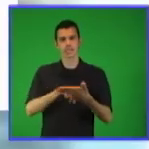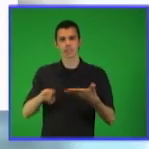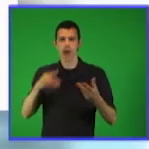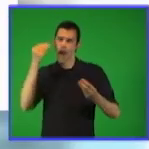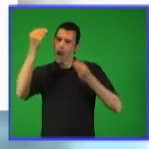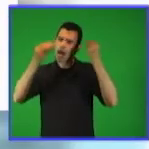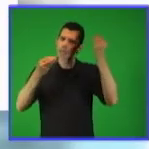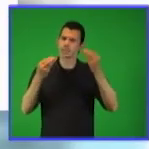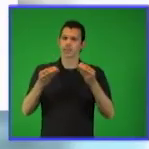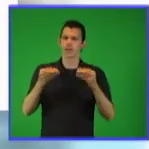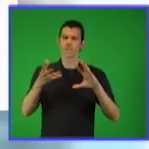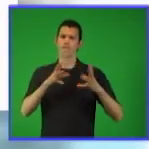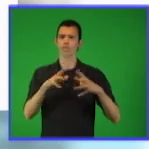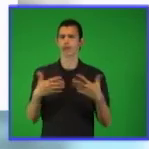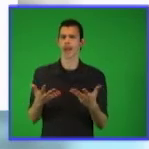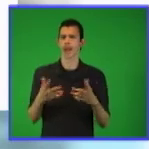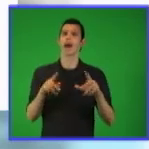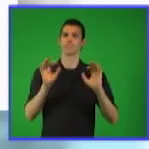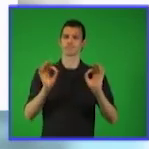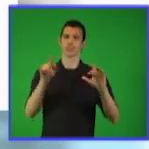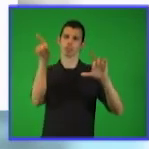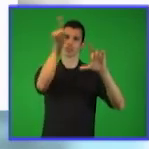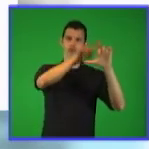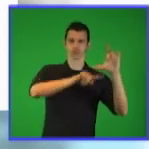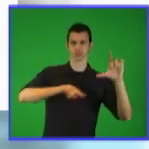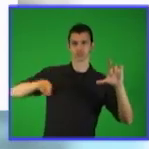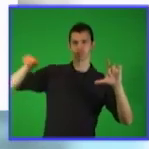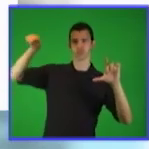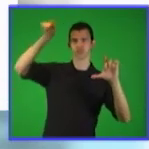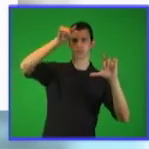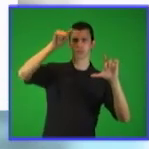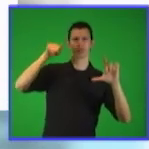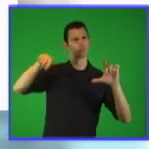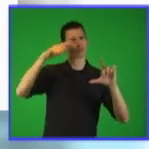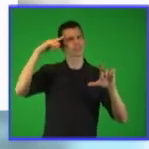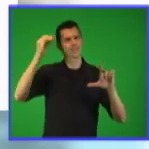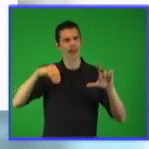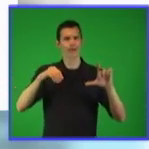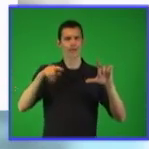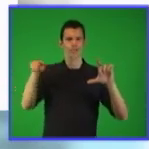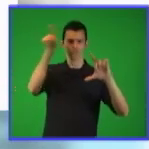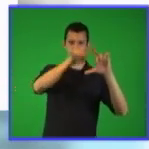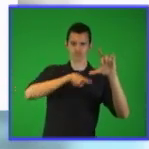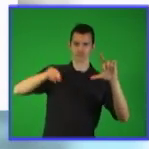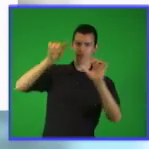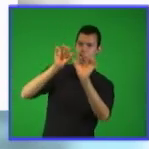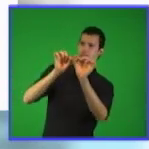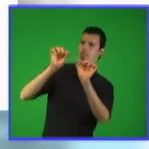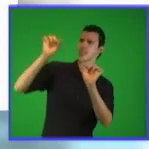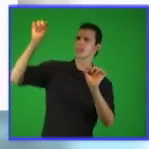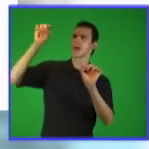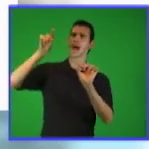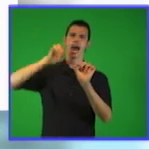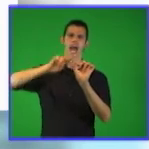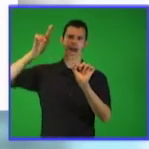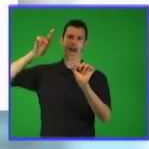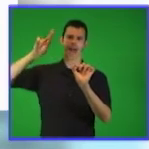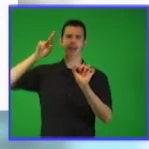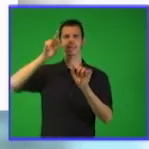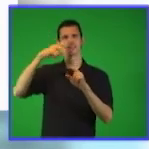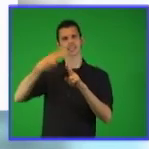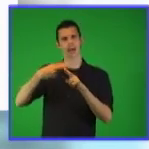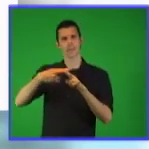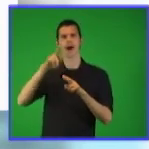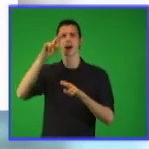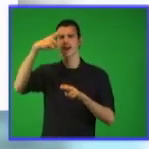las dos que vamos a tratar en esta semana. Una es la circunferencia. Ustedes conocen que los elementos que la distinguen